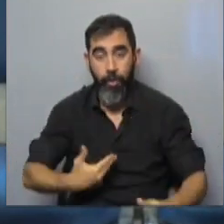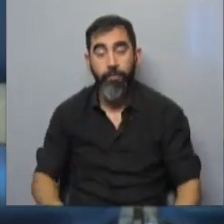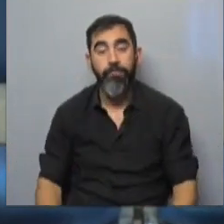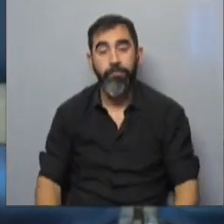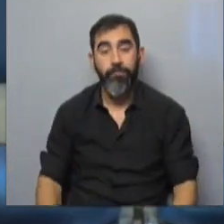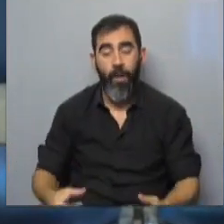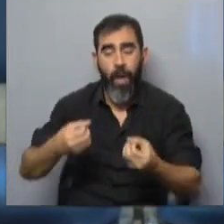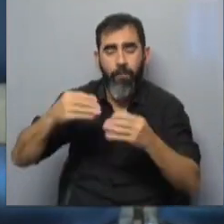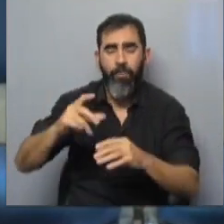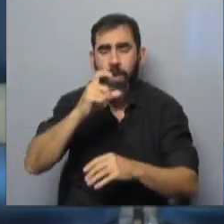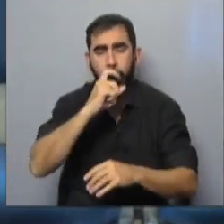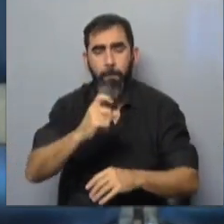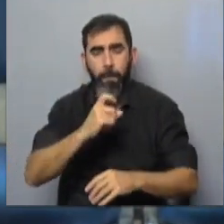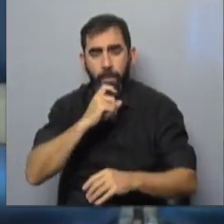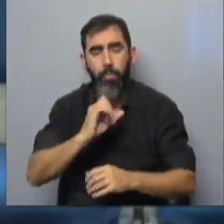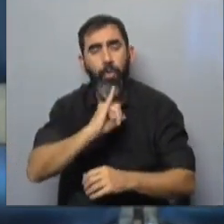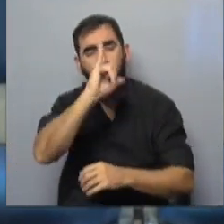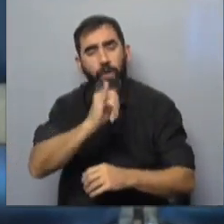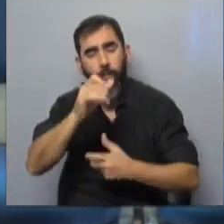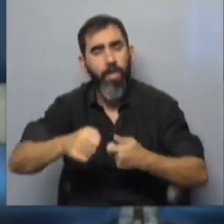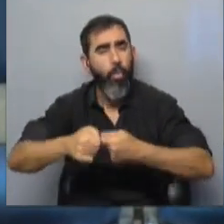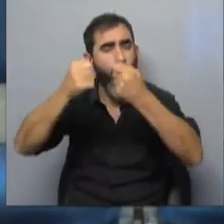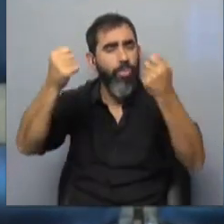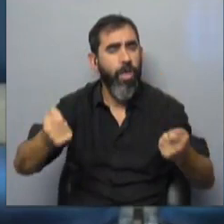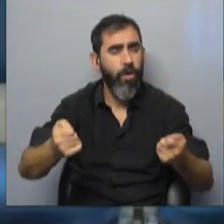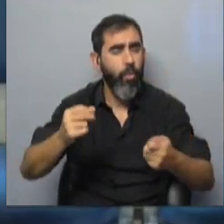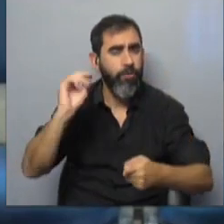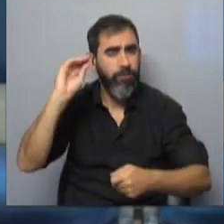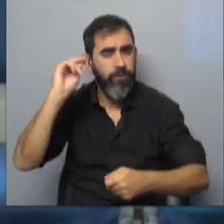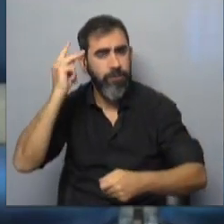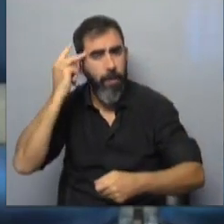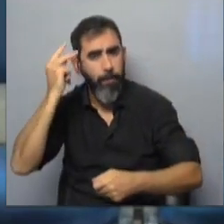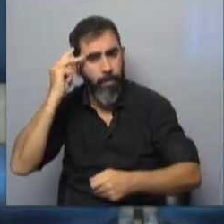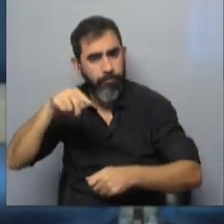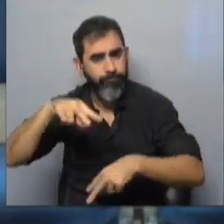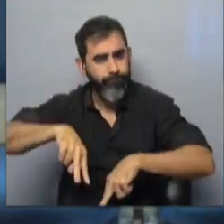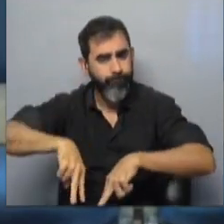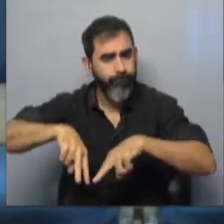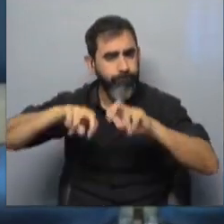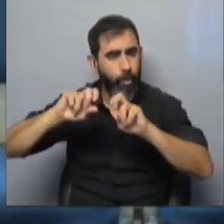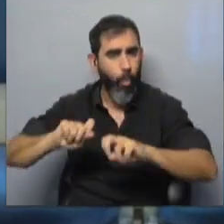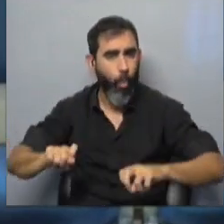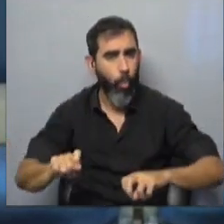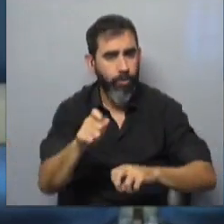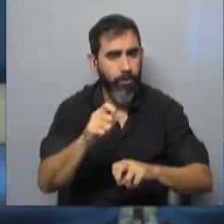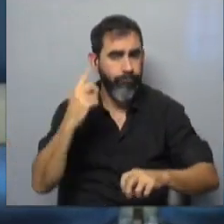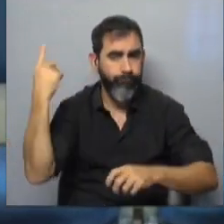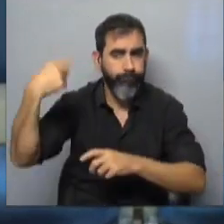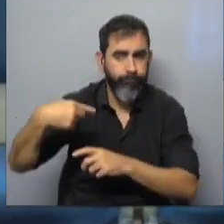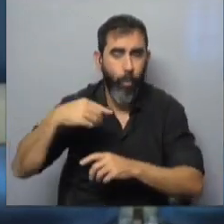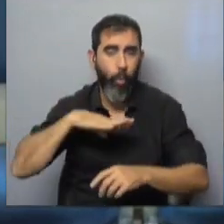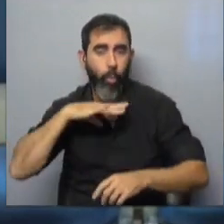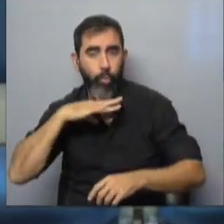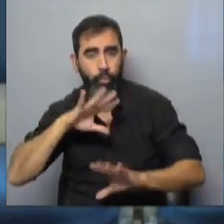Dejó el cargo a finales de marzo tras un informe del diario Fola de Sao Paulo que disparó esta investigación judicial en la que es acusado por